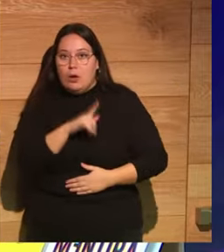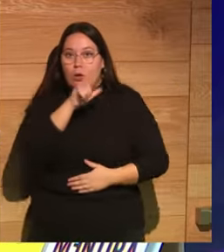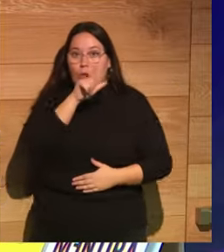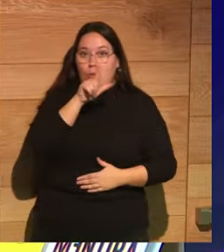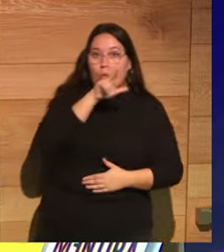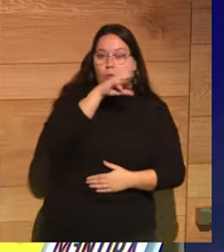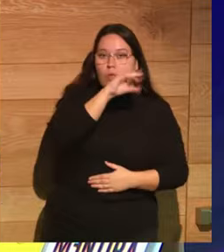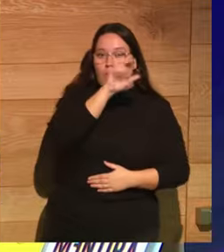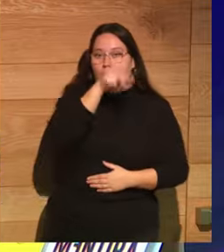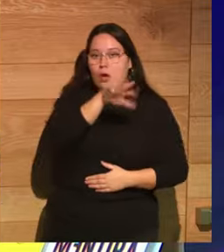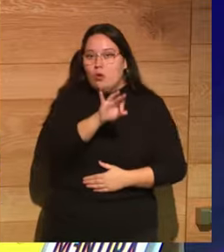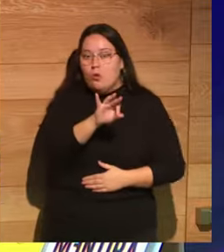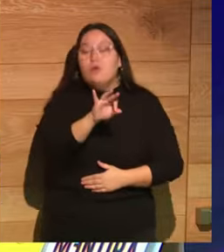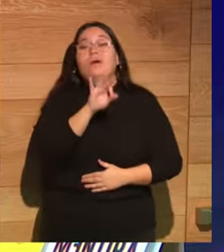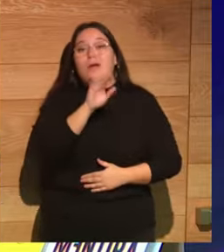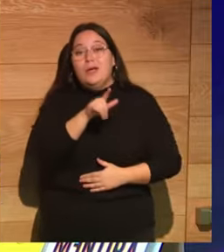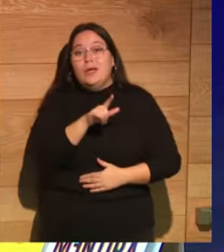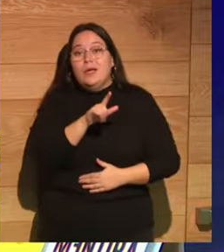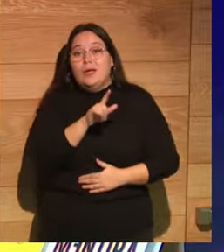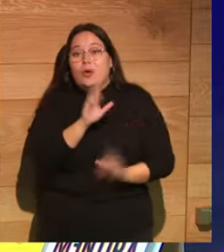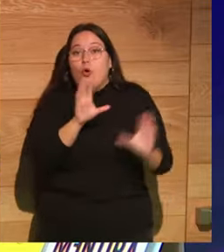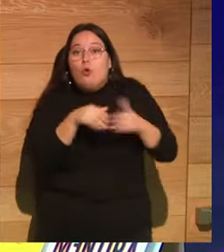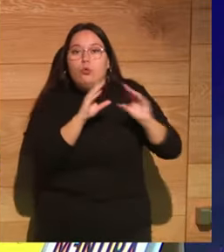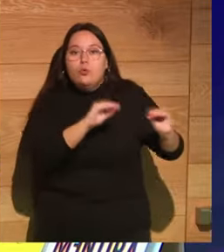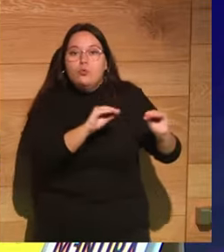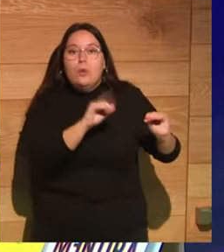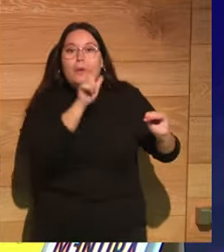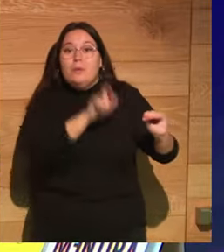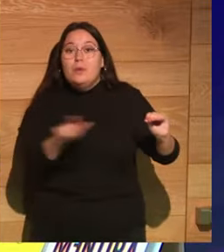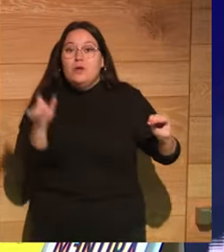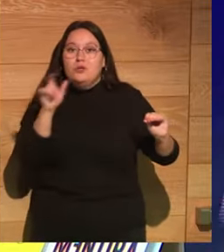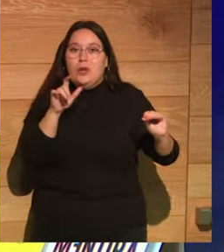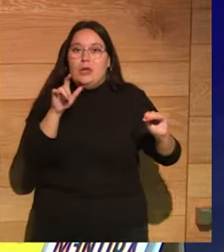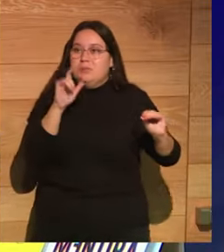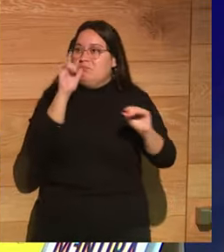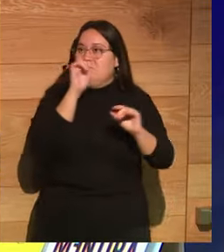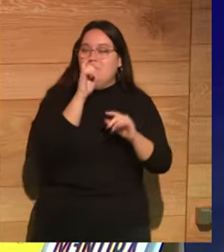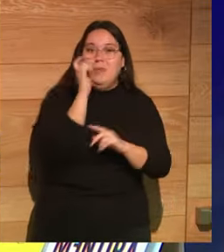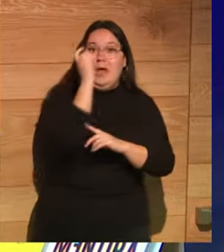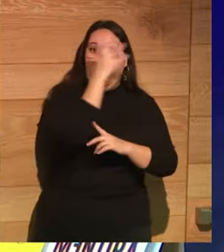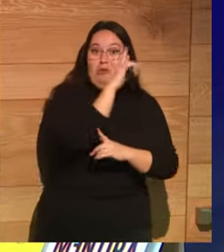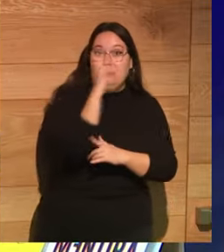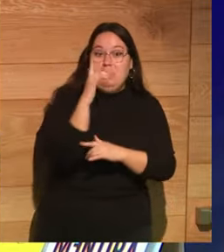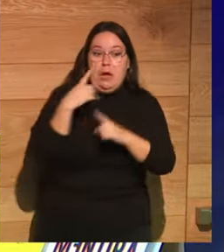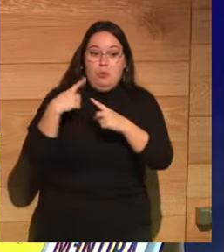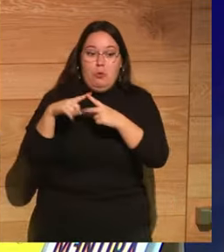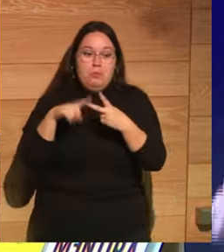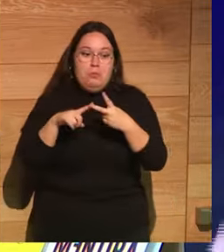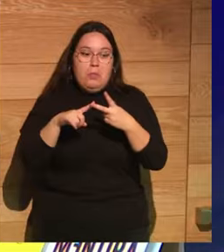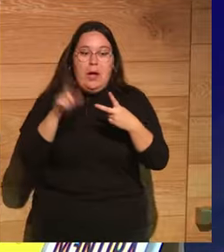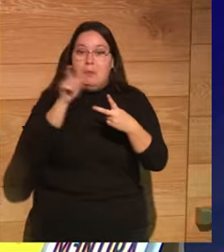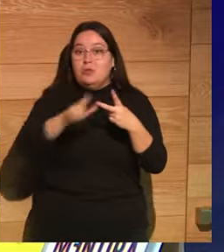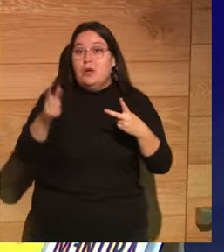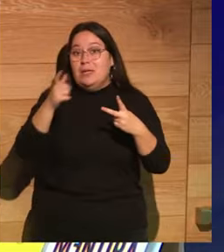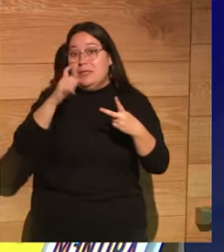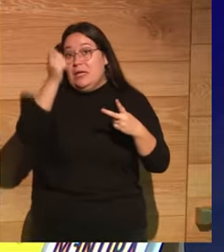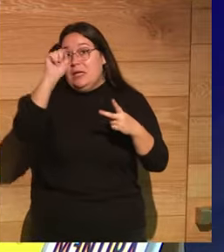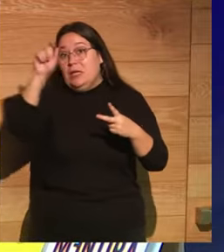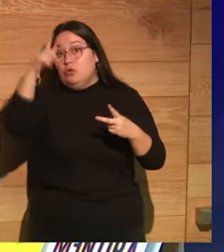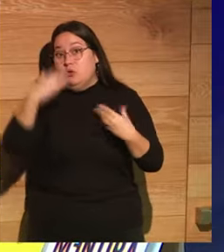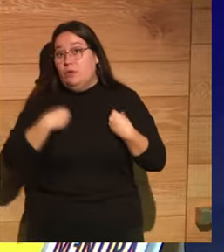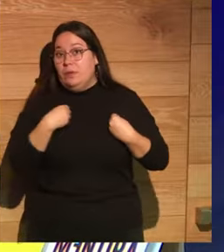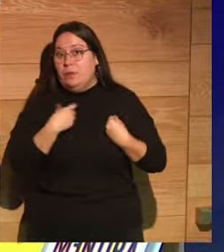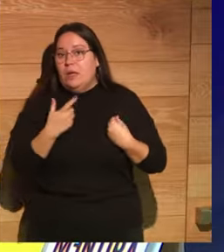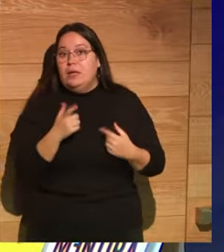tripulación te cuentan cómo encontraron a los selenitas a los hombres árbol a los heliotas los habitantes del sol que estaban en guerra